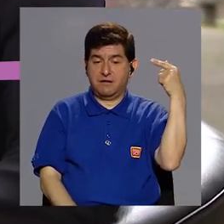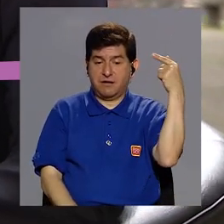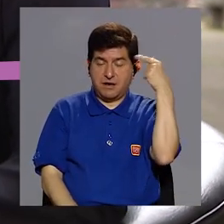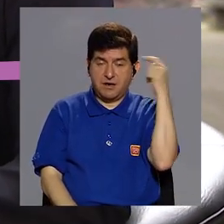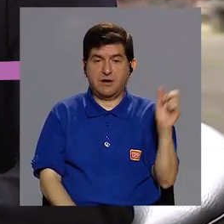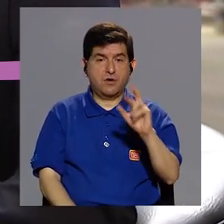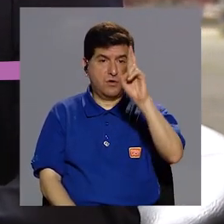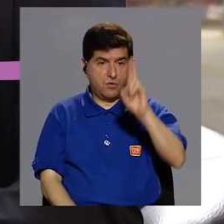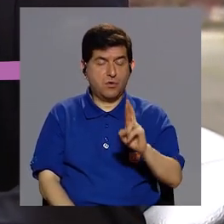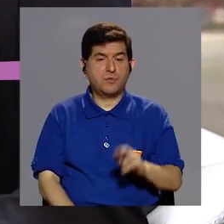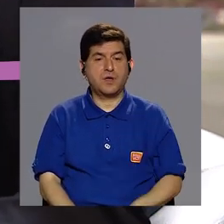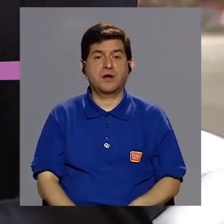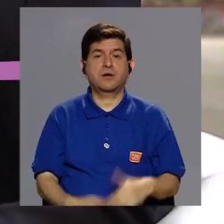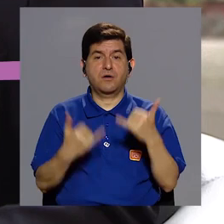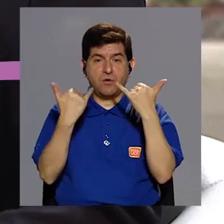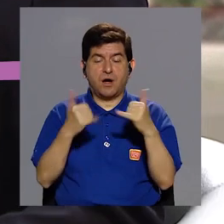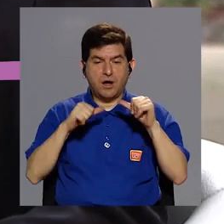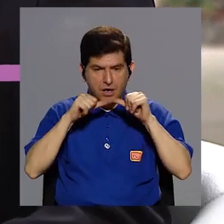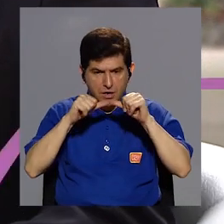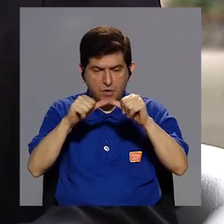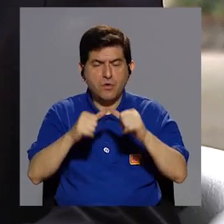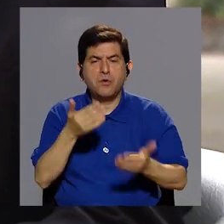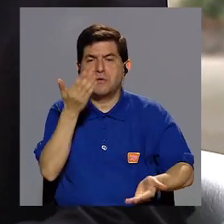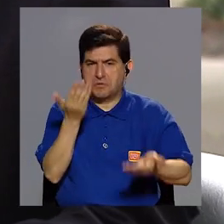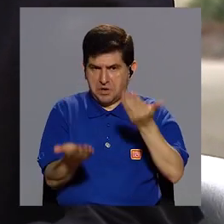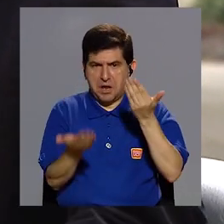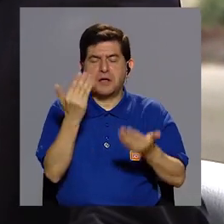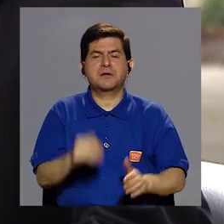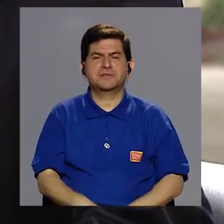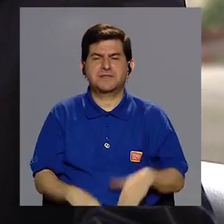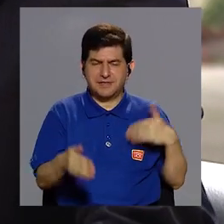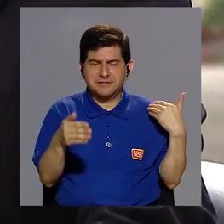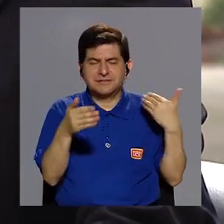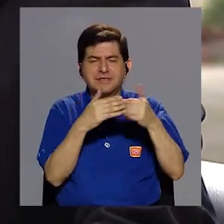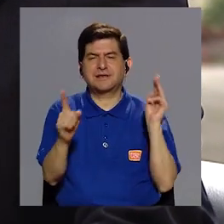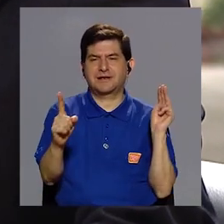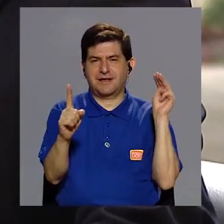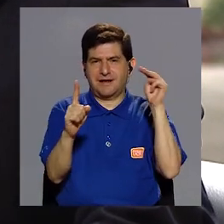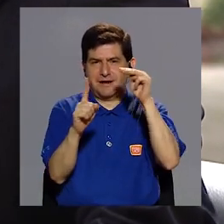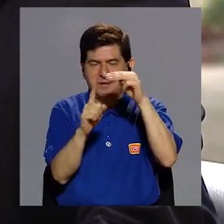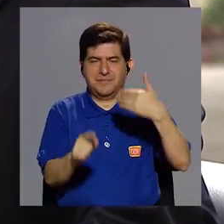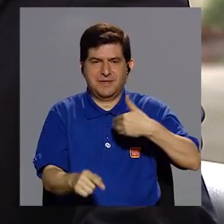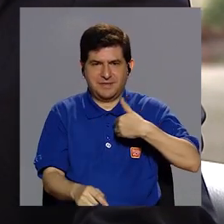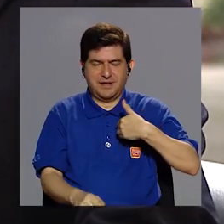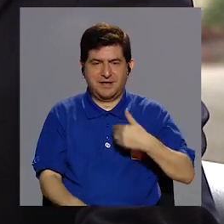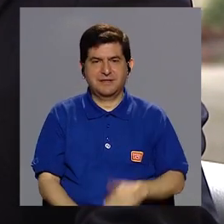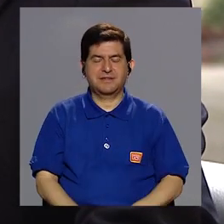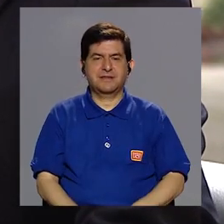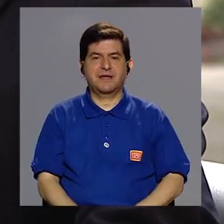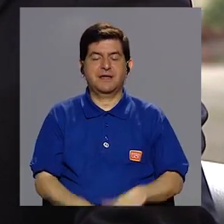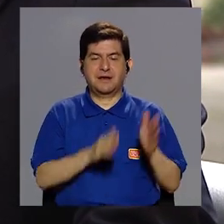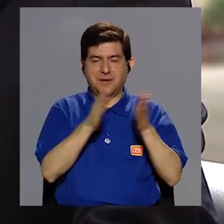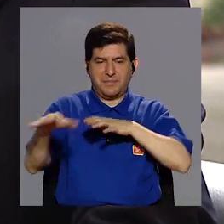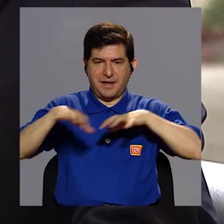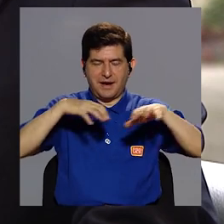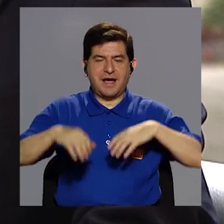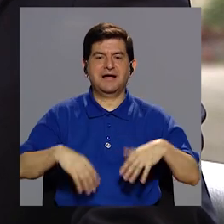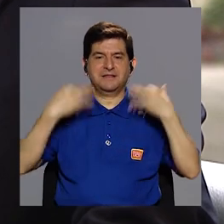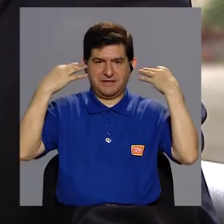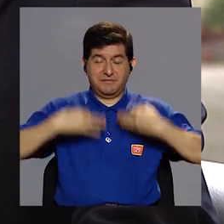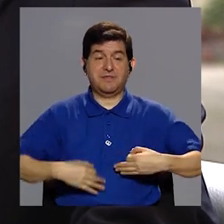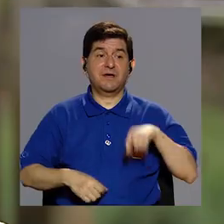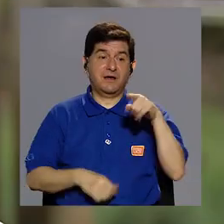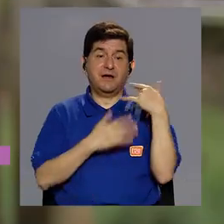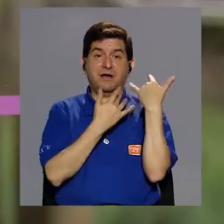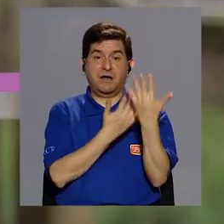el gobierno costarricense está siguiendo, muy probablemente se va a acercar a la meta que tiene y que plantea el plan de